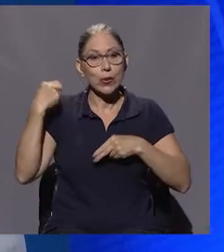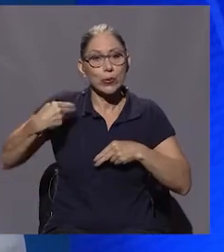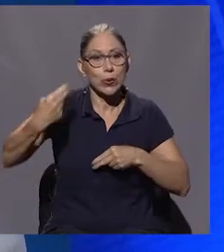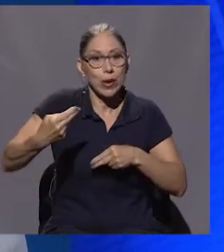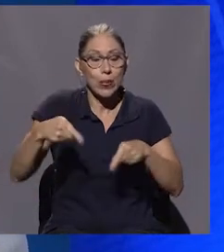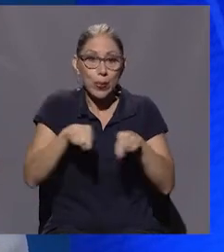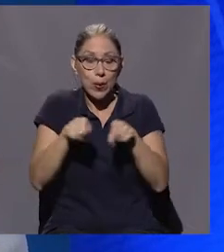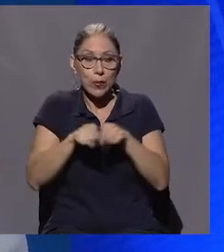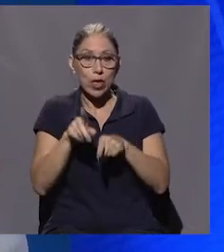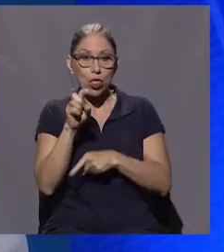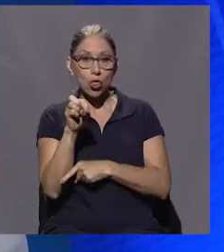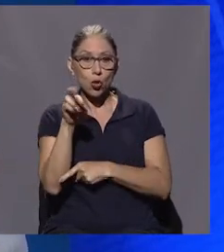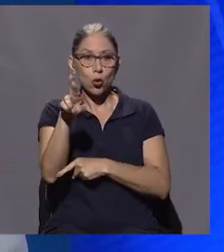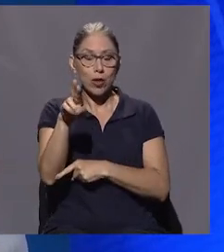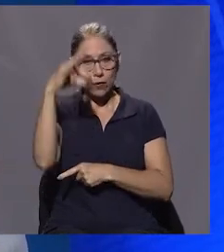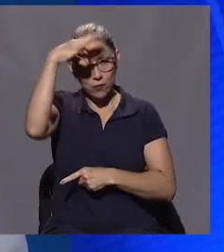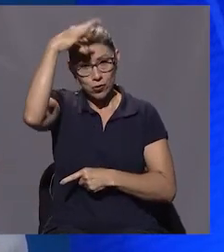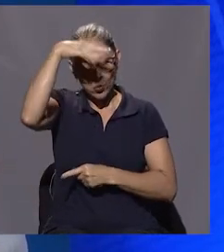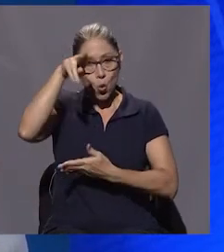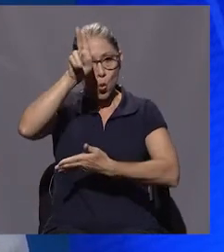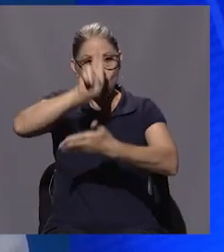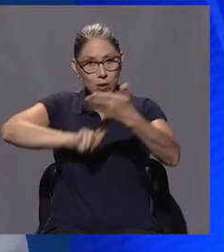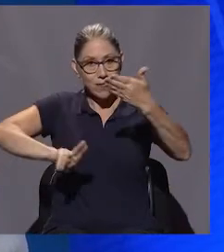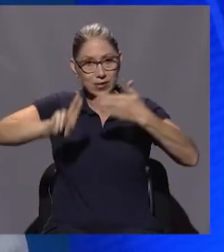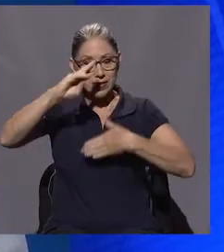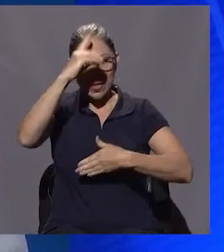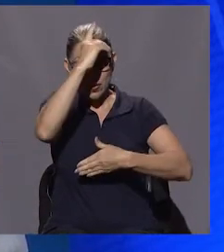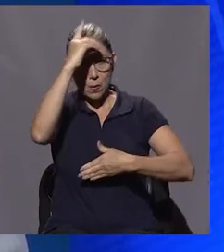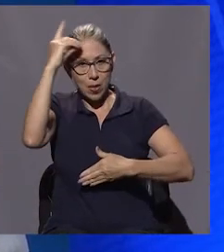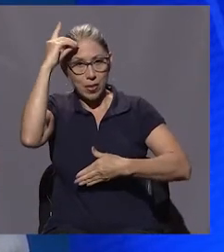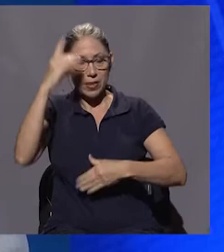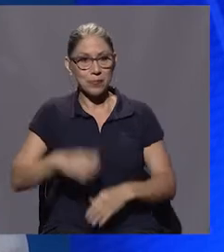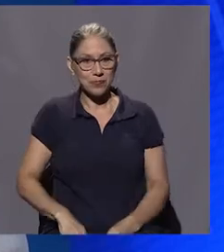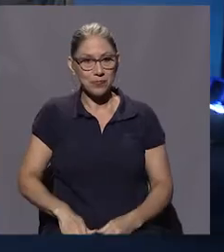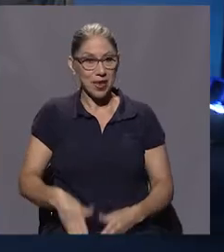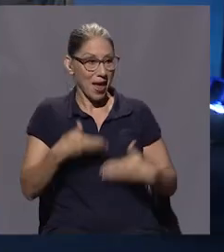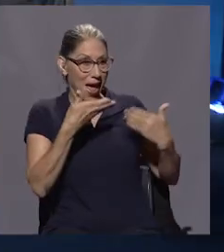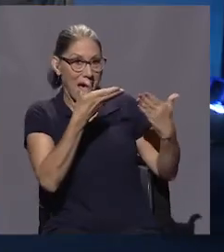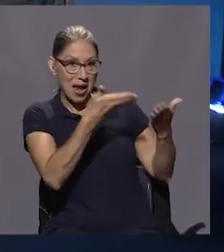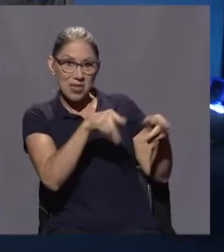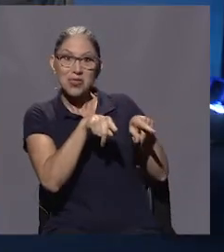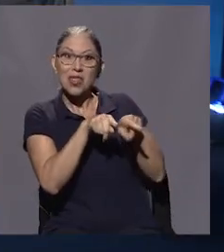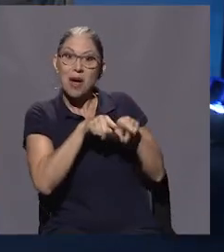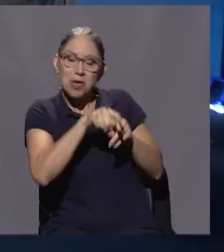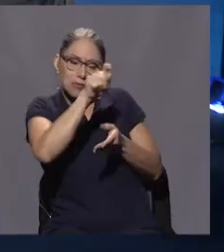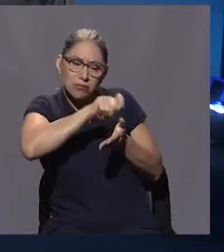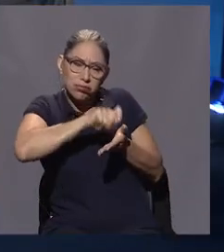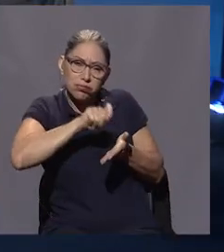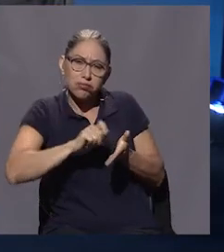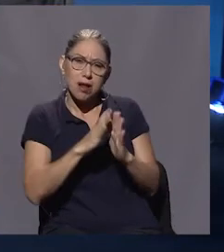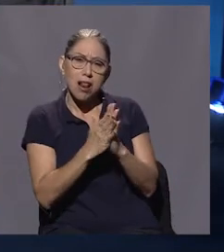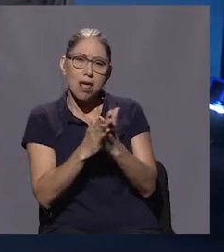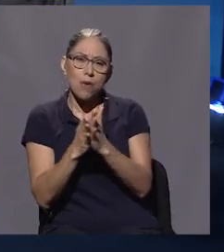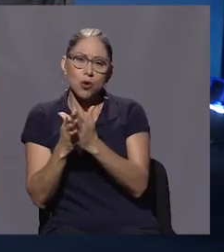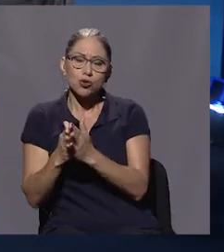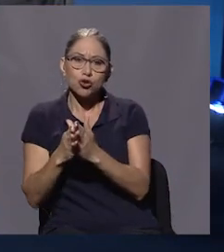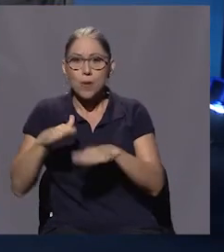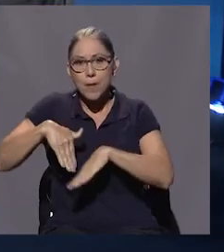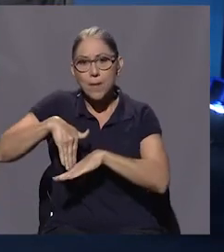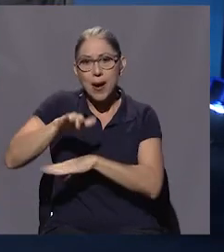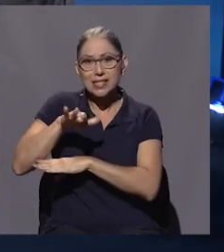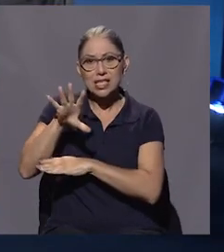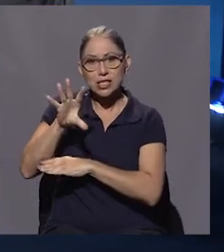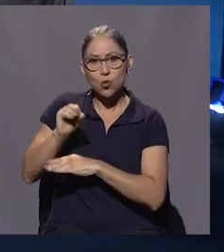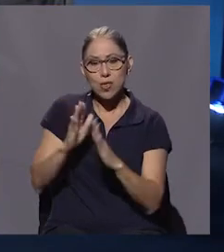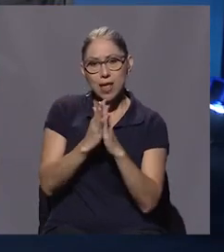doctorado en Filosofía por la Universidad Complutense de Madrid. Tengo aquí al Hacedor de Libros también, con más de 50 textos